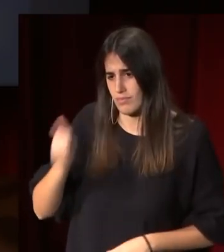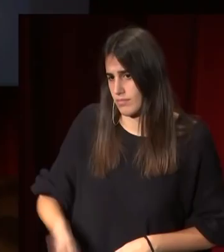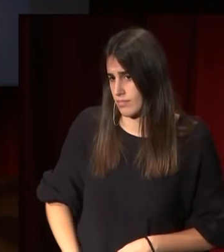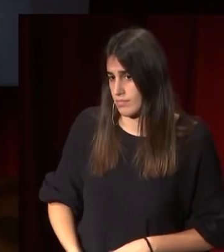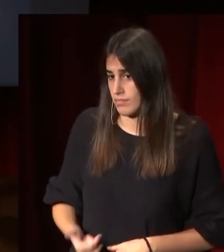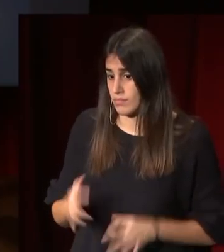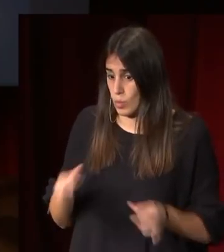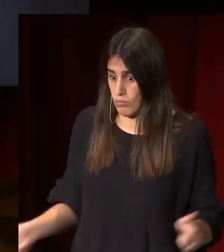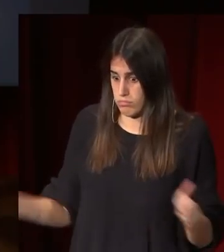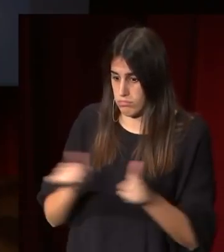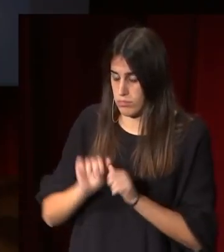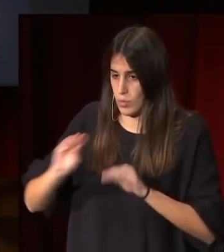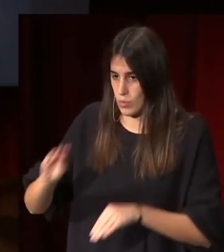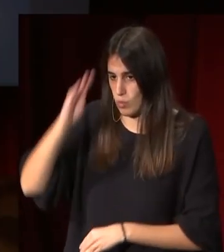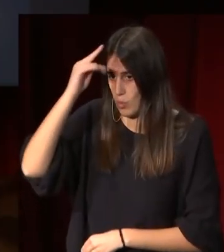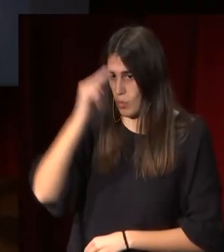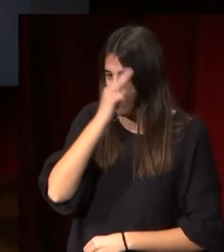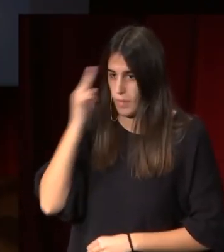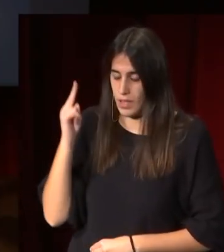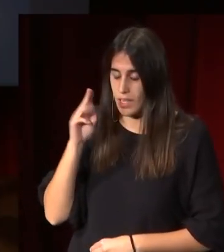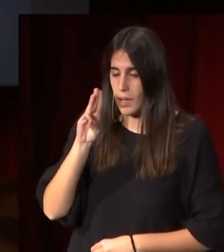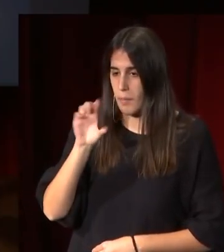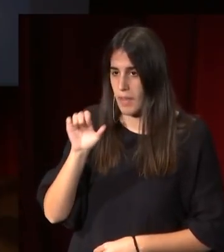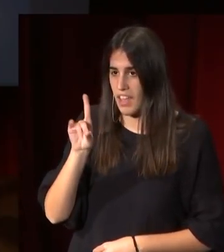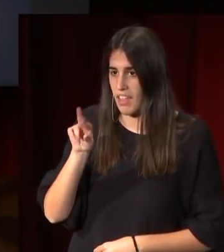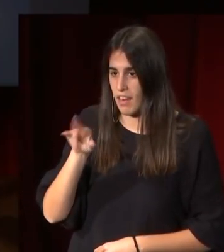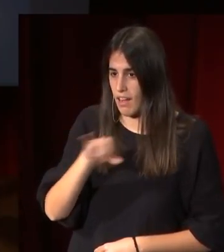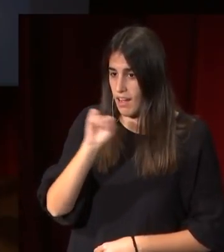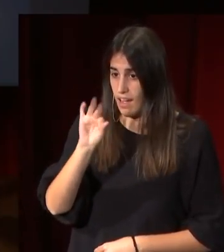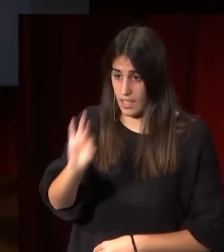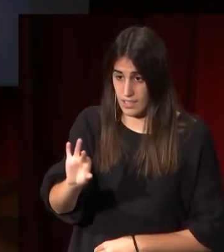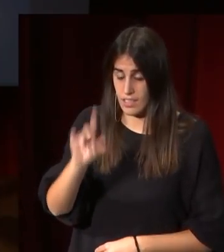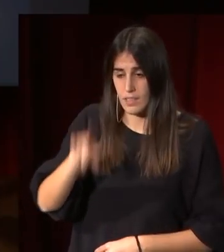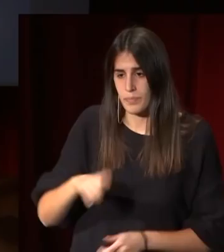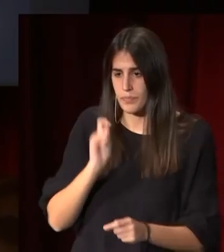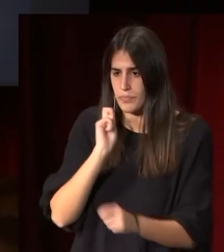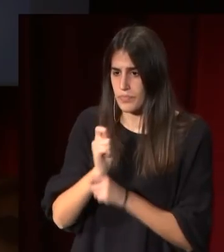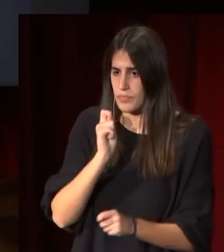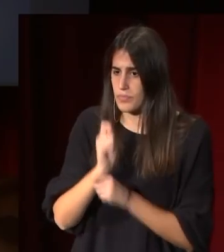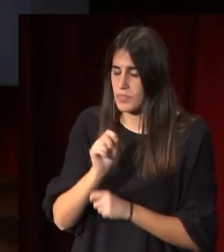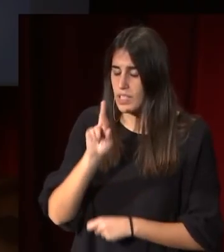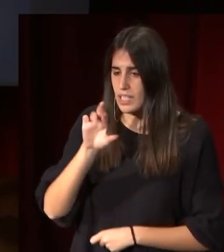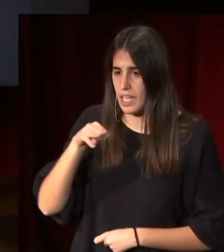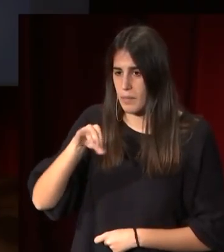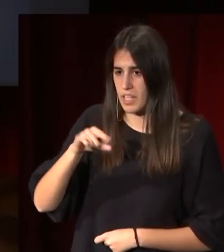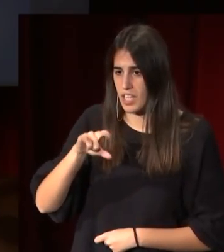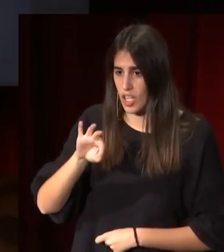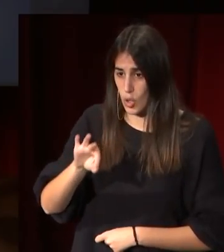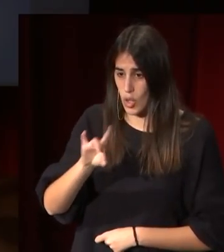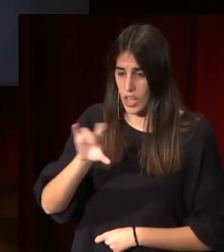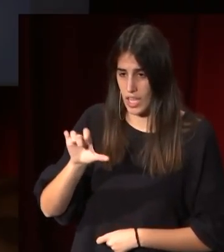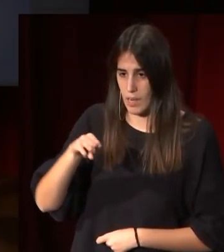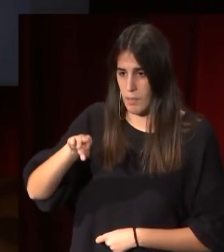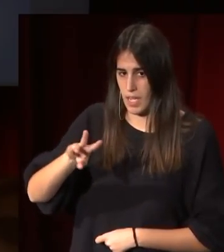de su padrino, de Francisco Javier Pedrajas, y del escultor Remigio del Mármol. Su